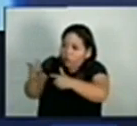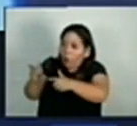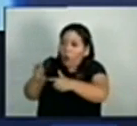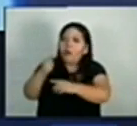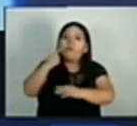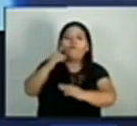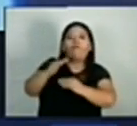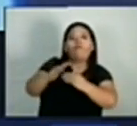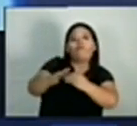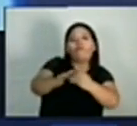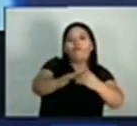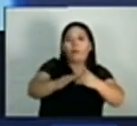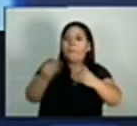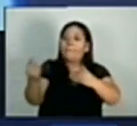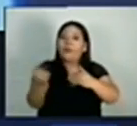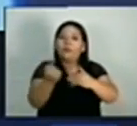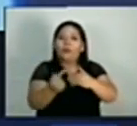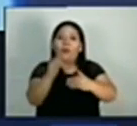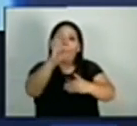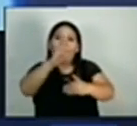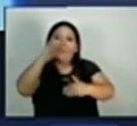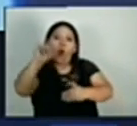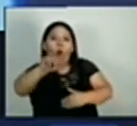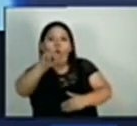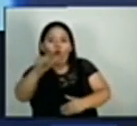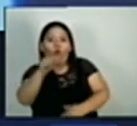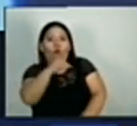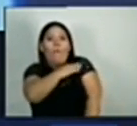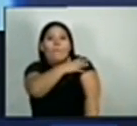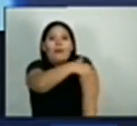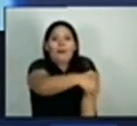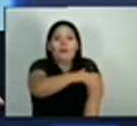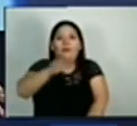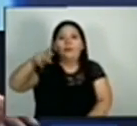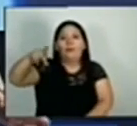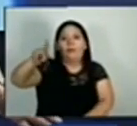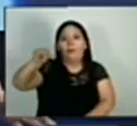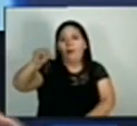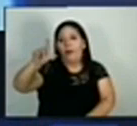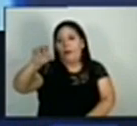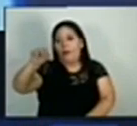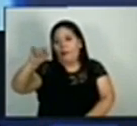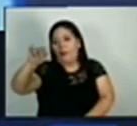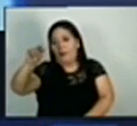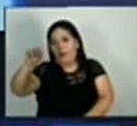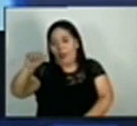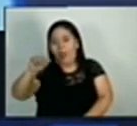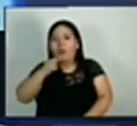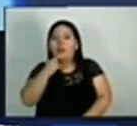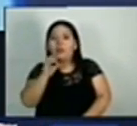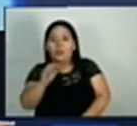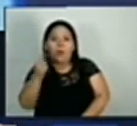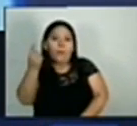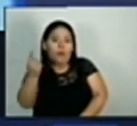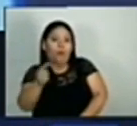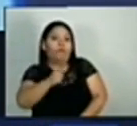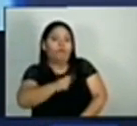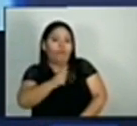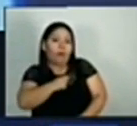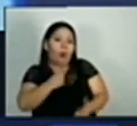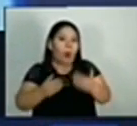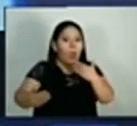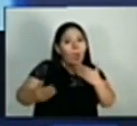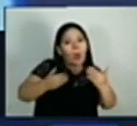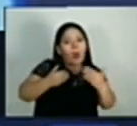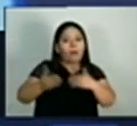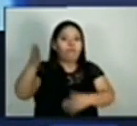escudos a civiles palestinos. En el siguiente informe conocerá más detalles brindados por funcionarios de ese país en